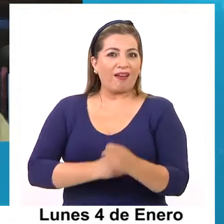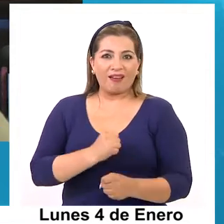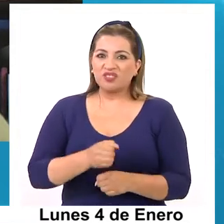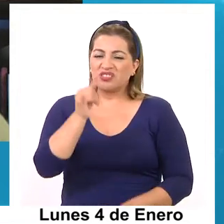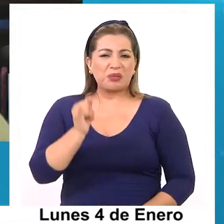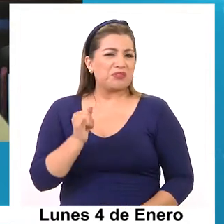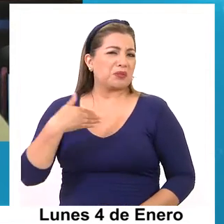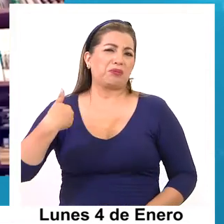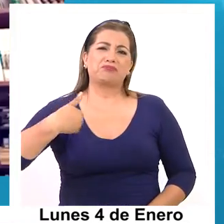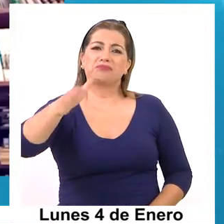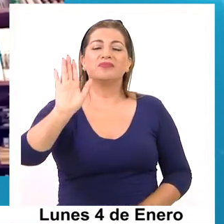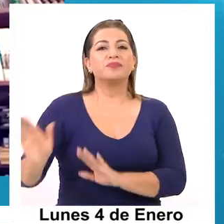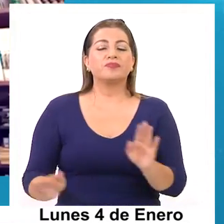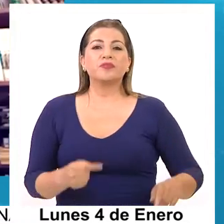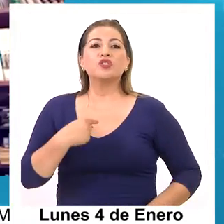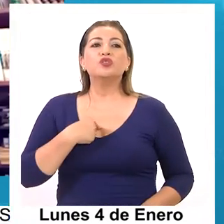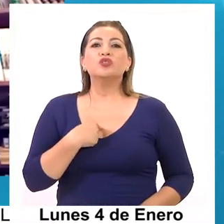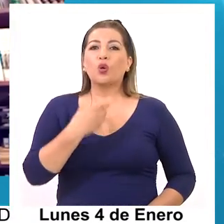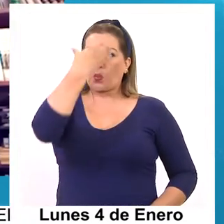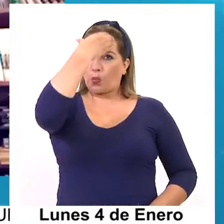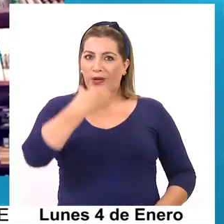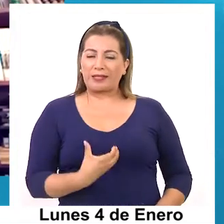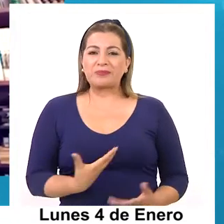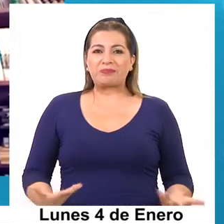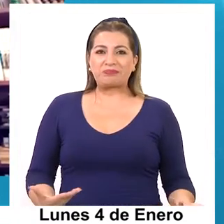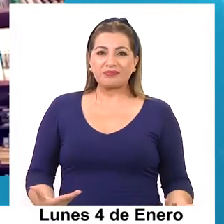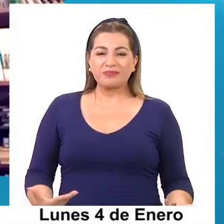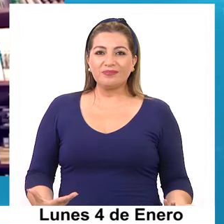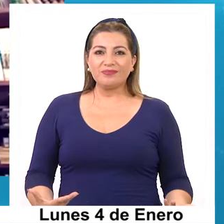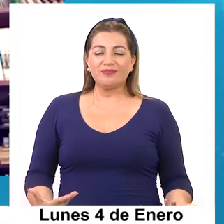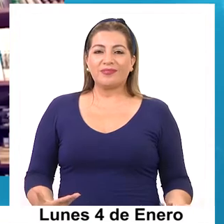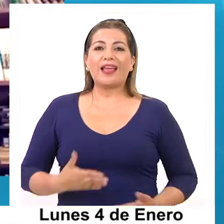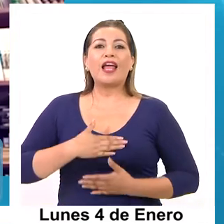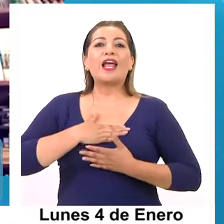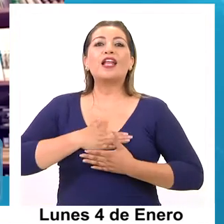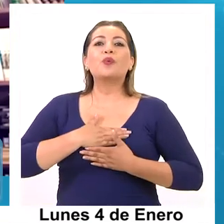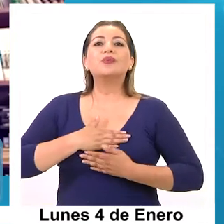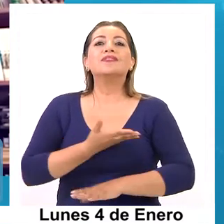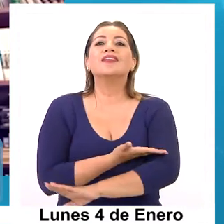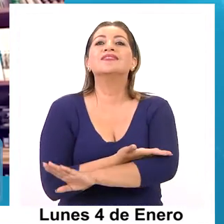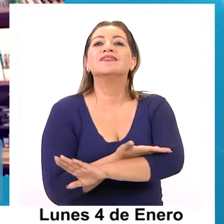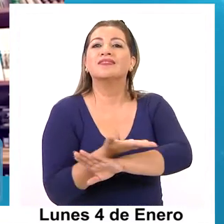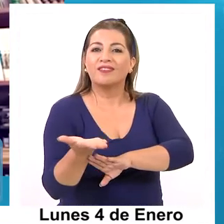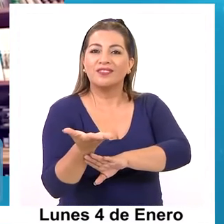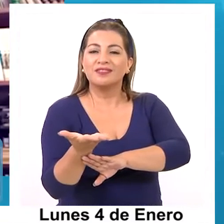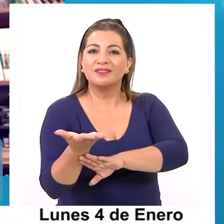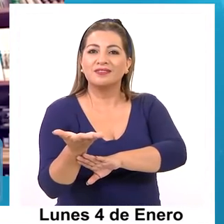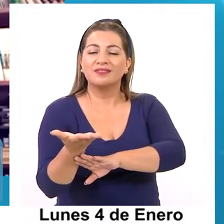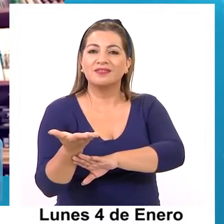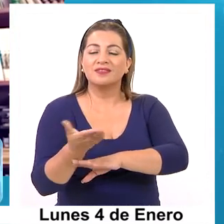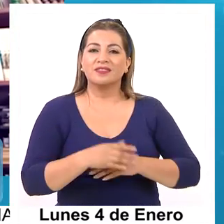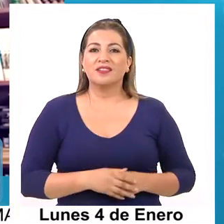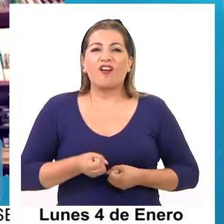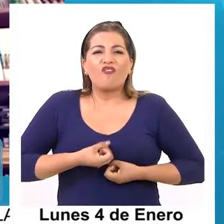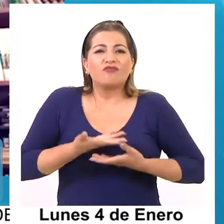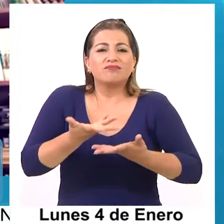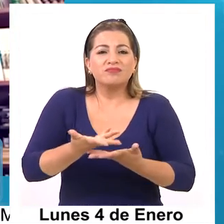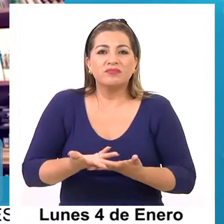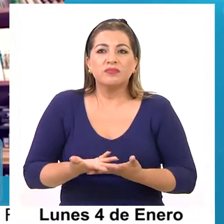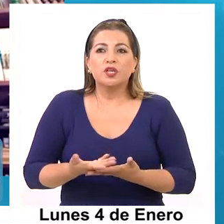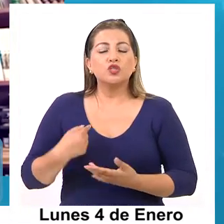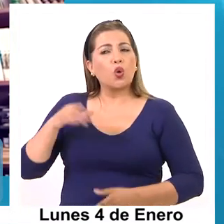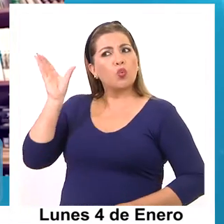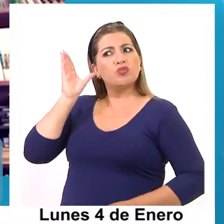siempre, siempre ha sido así. Yo soy una persona a quien le gusta servir. Y escuché el otro día que